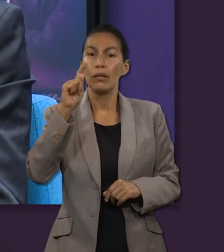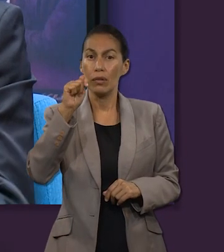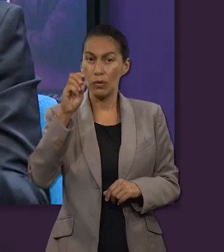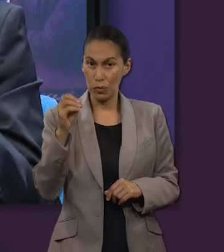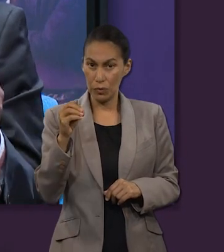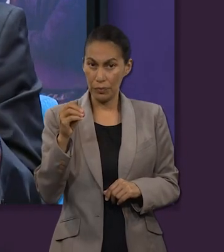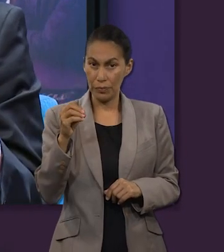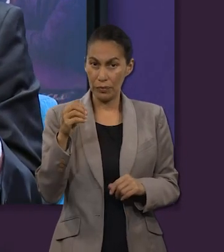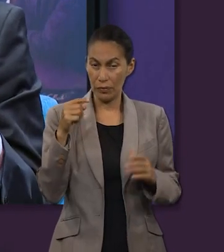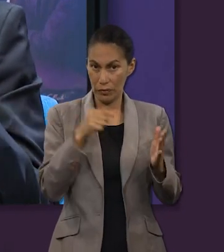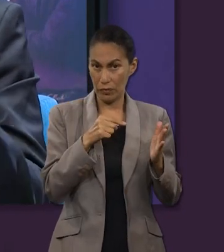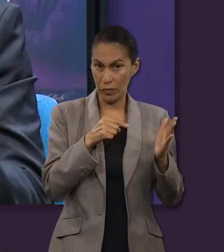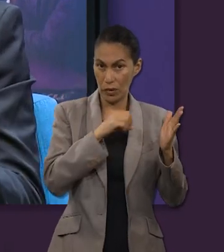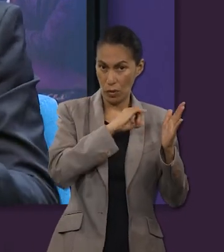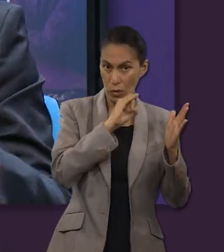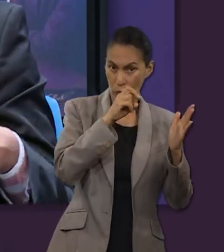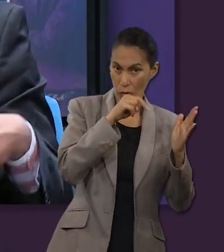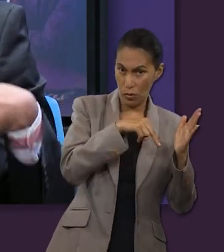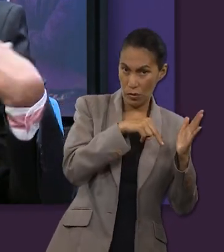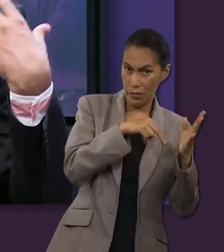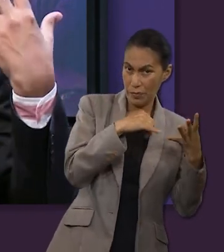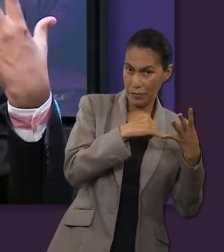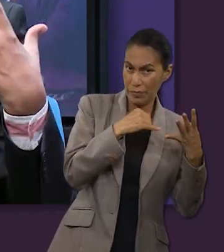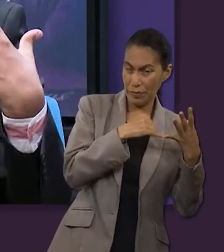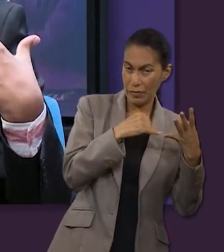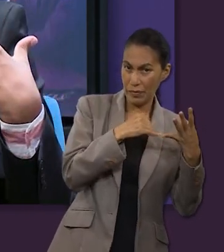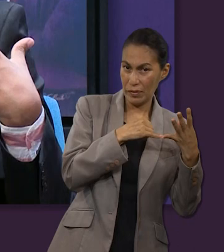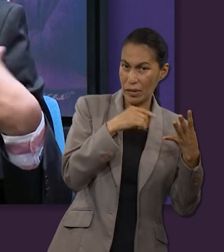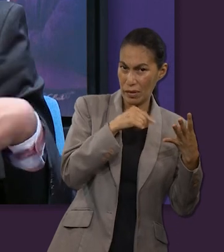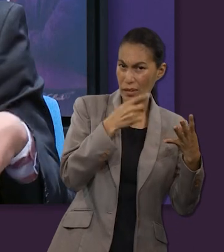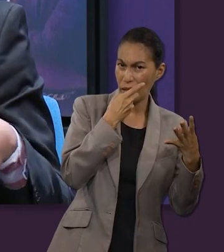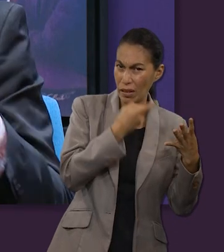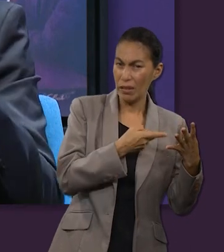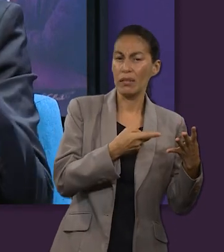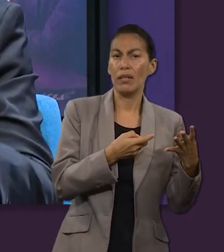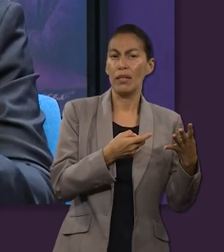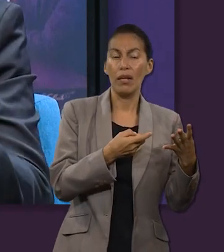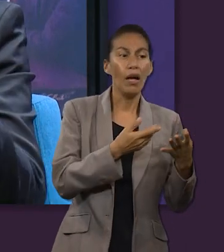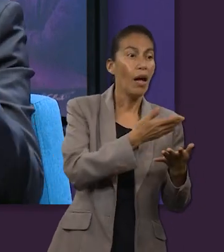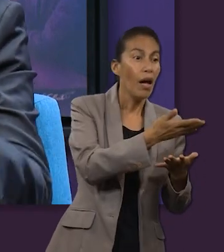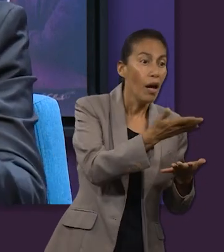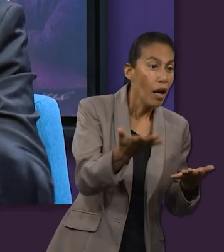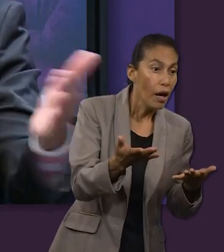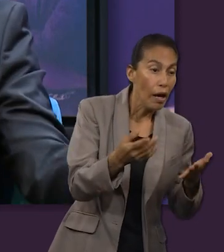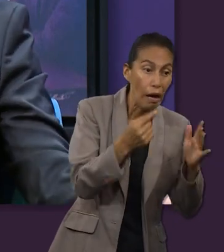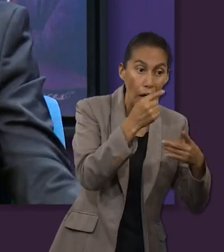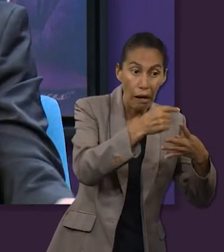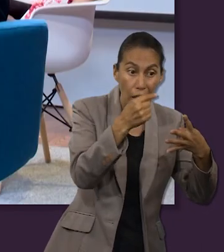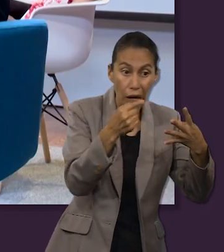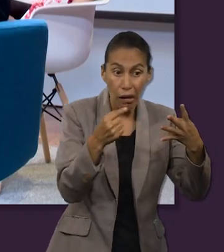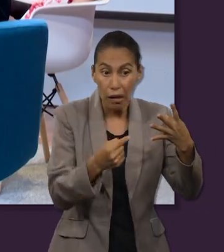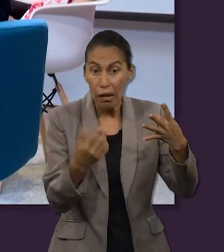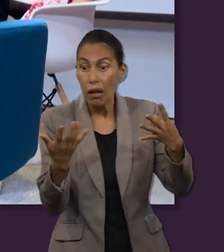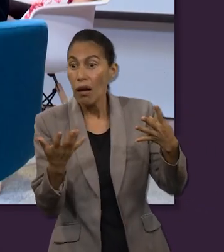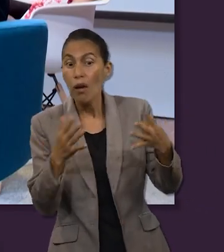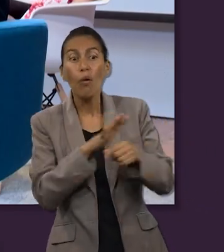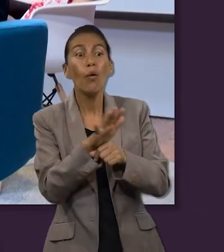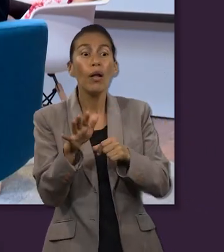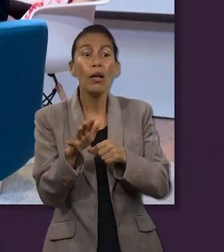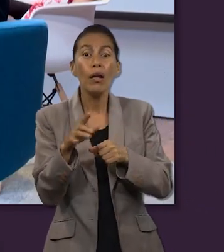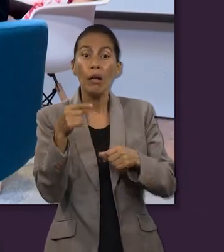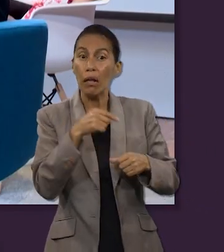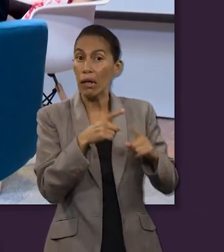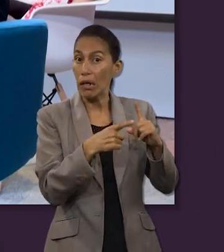Pilato, vemos ahí en este capítulo de Juan, intentó varias formas de darles a ellos opciones